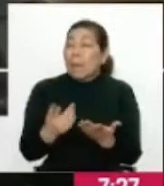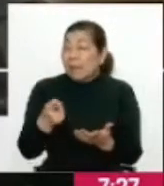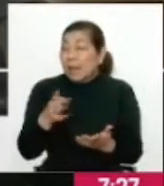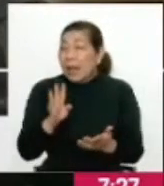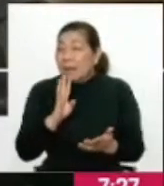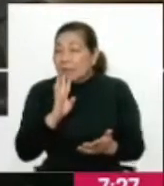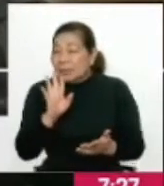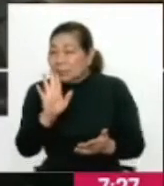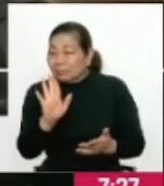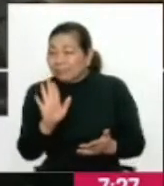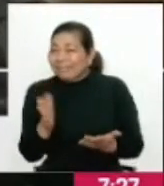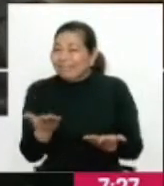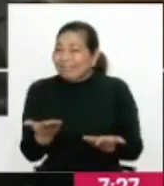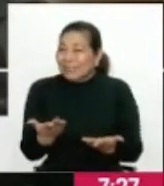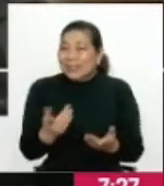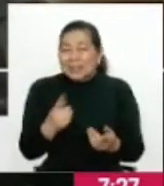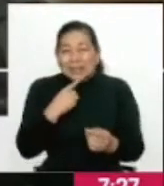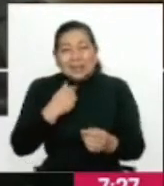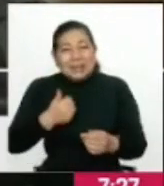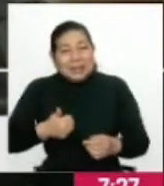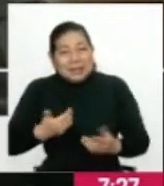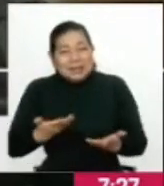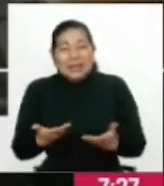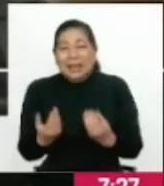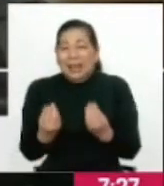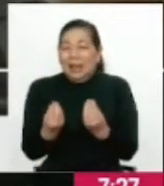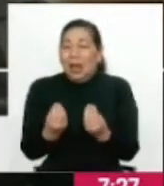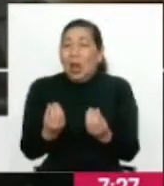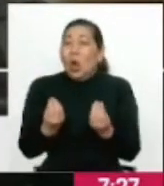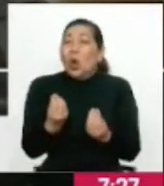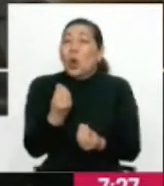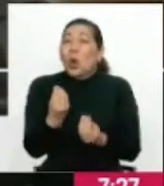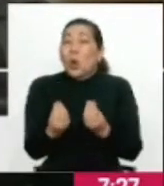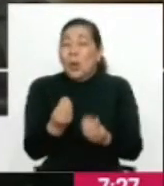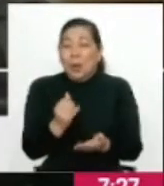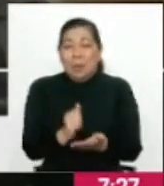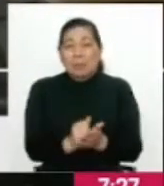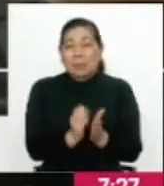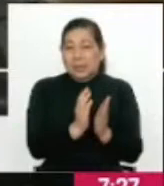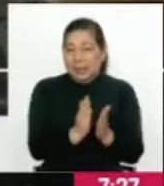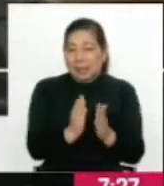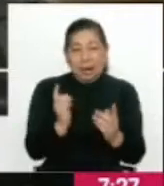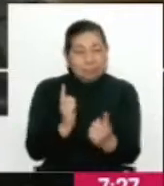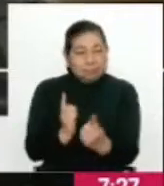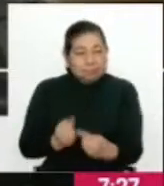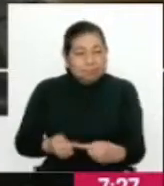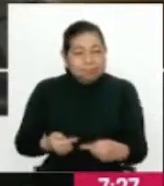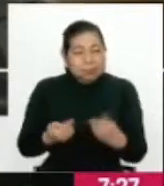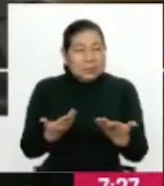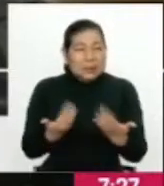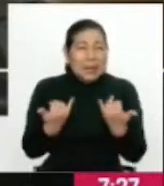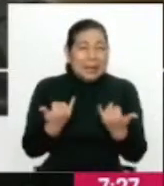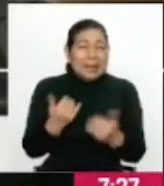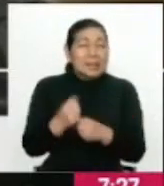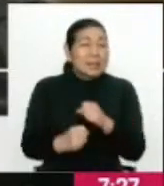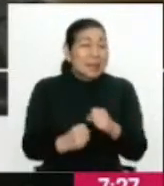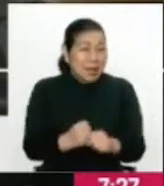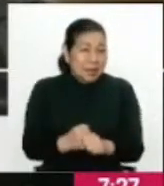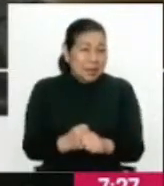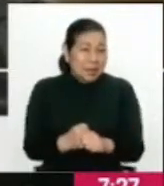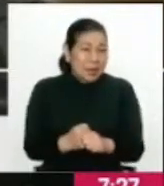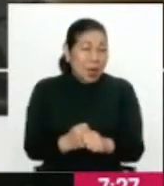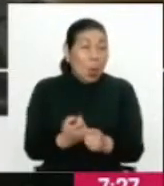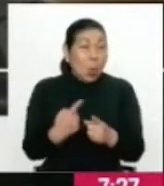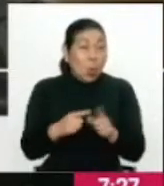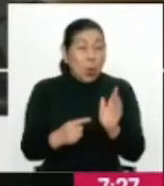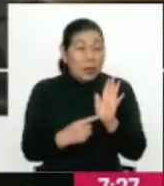crítico de las autoridades con respecto a cómo se ha tratado, enfrentado a la pandemia, por lo menos en este año a partir de